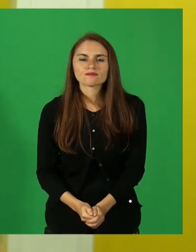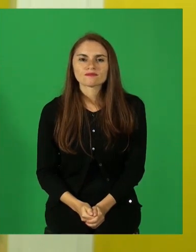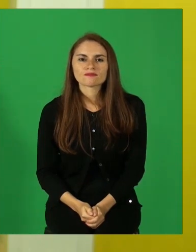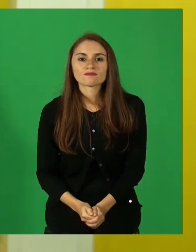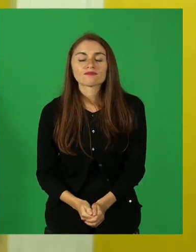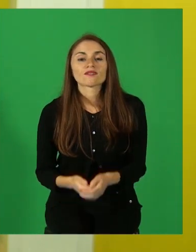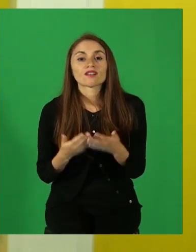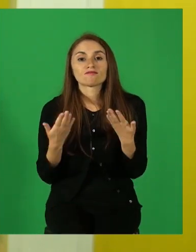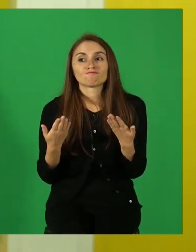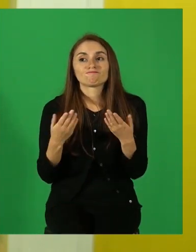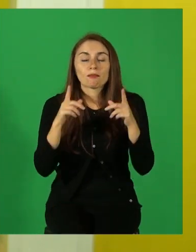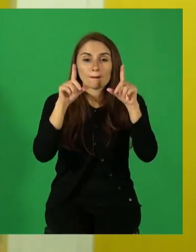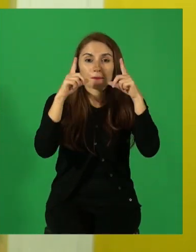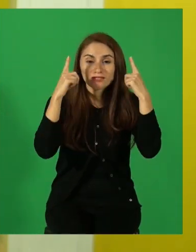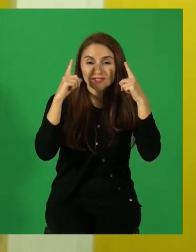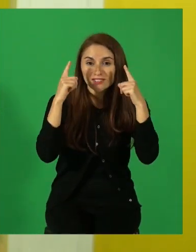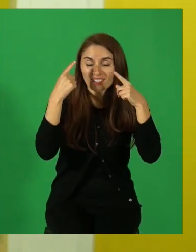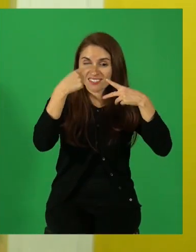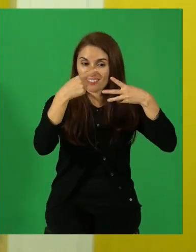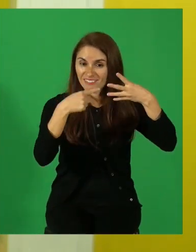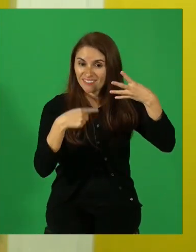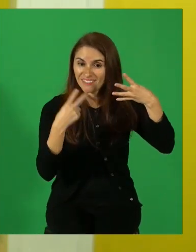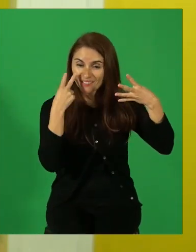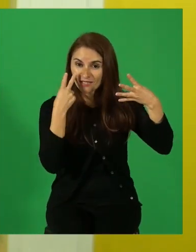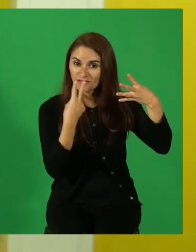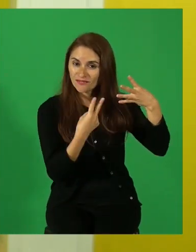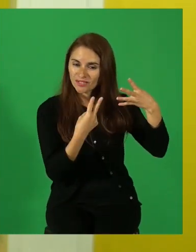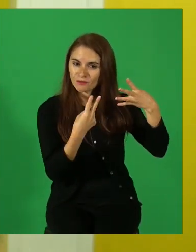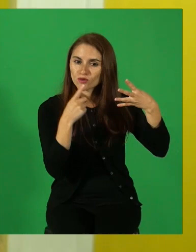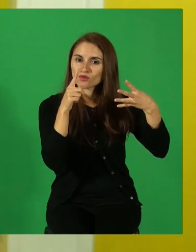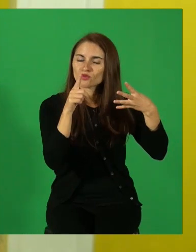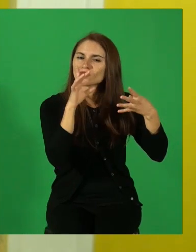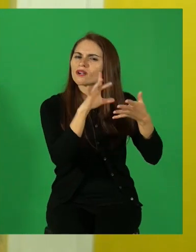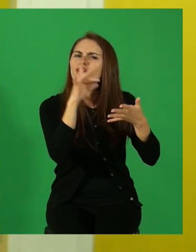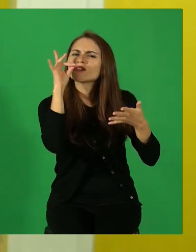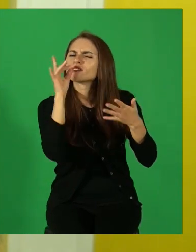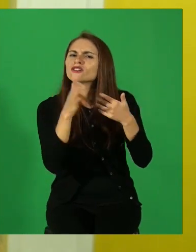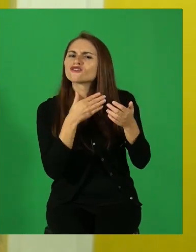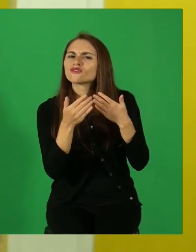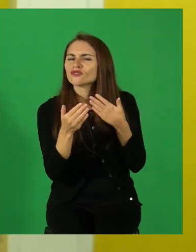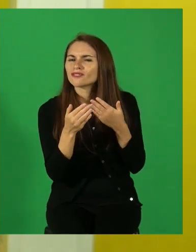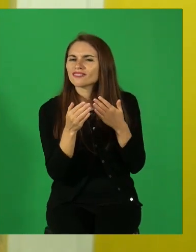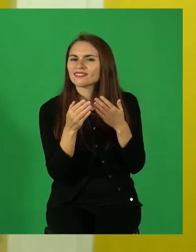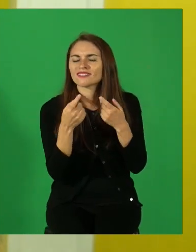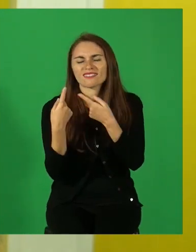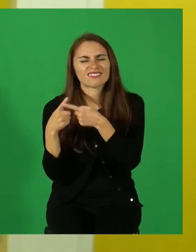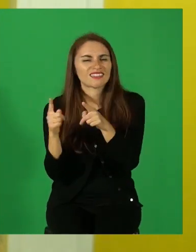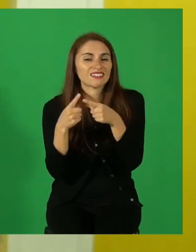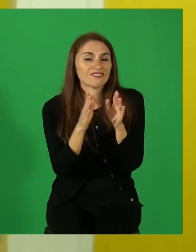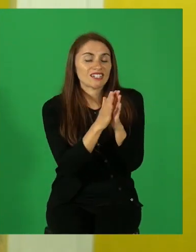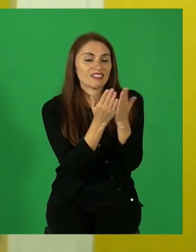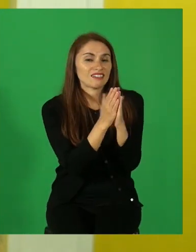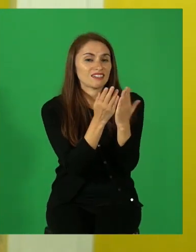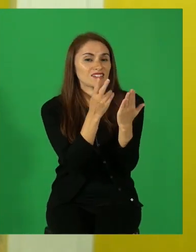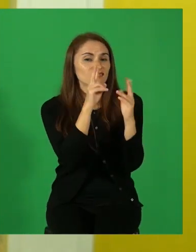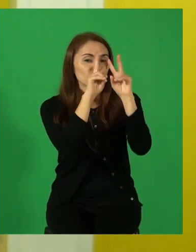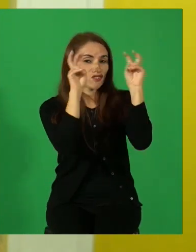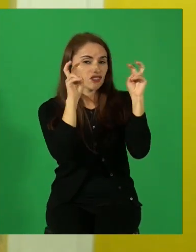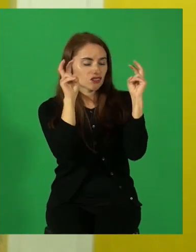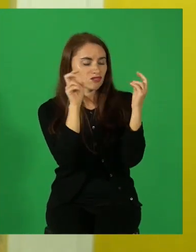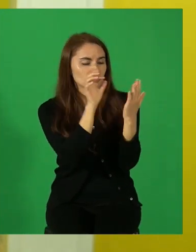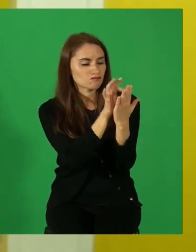Estos personajes que acabamos de ver los vas a encontrar en muchas obras literarias.